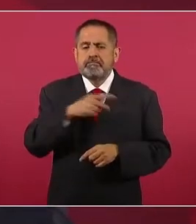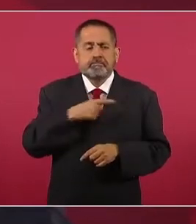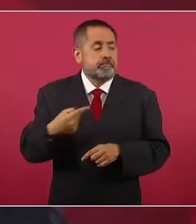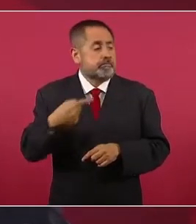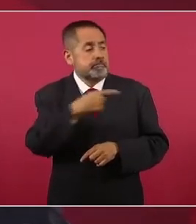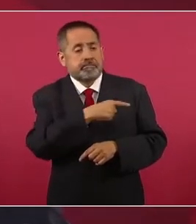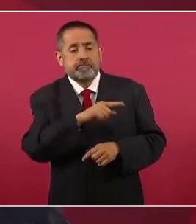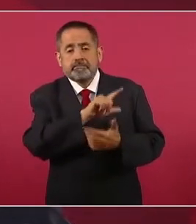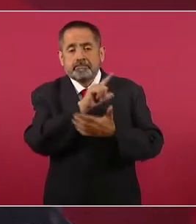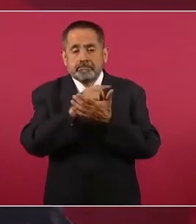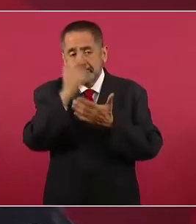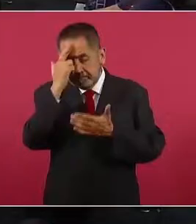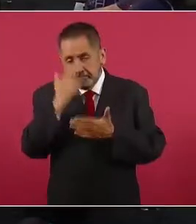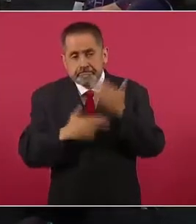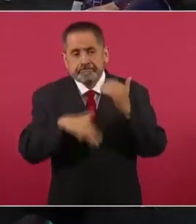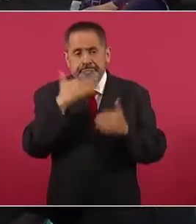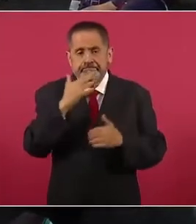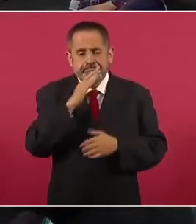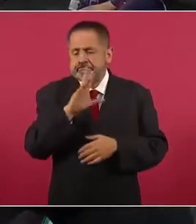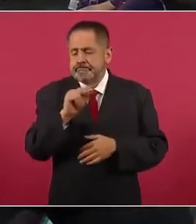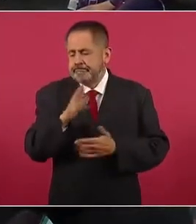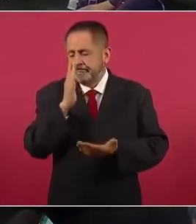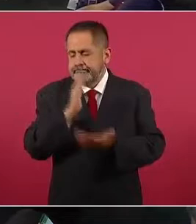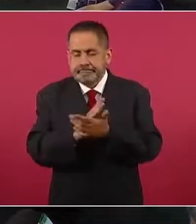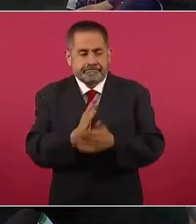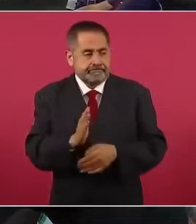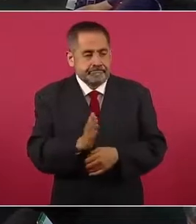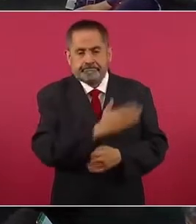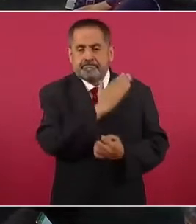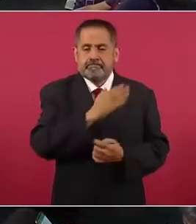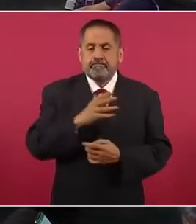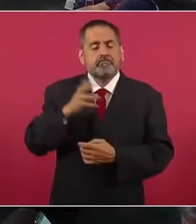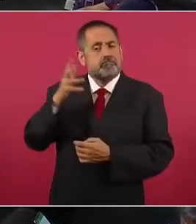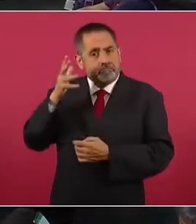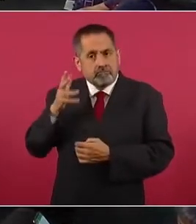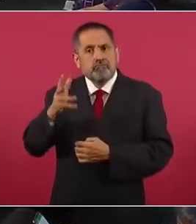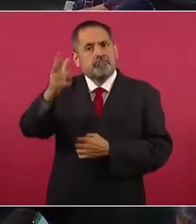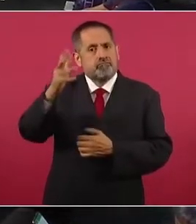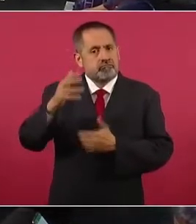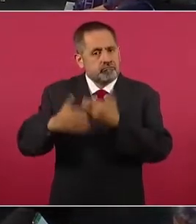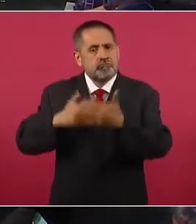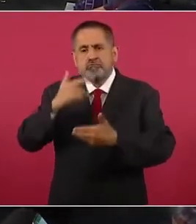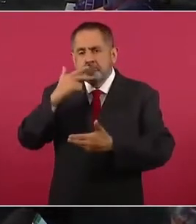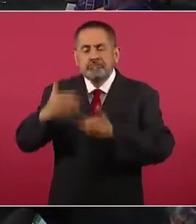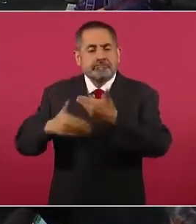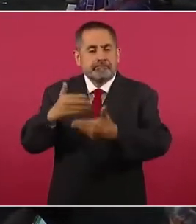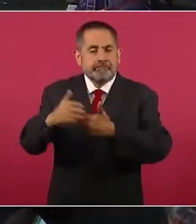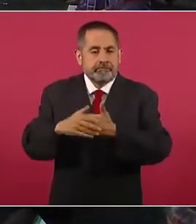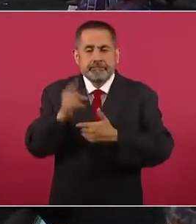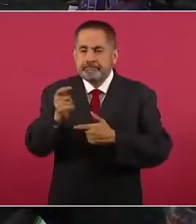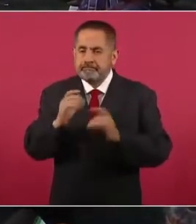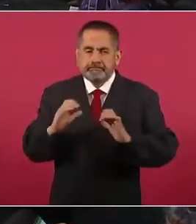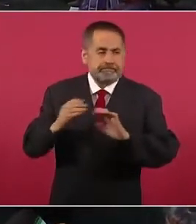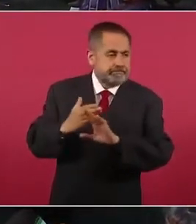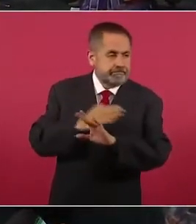y de corrupción, que la justicia también es prevenir